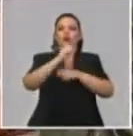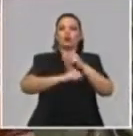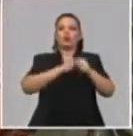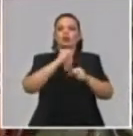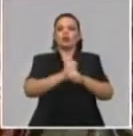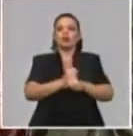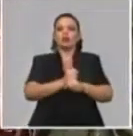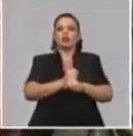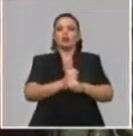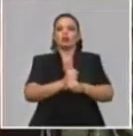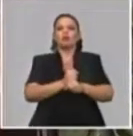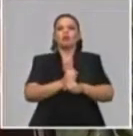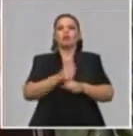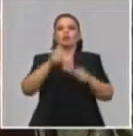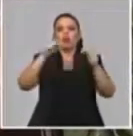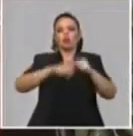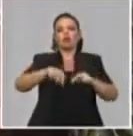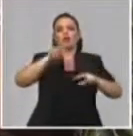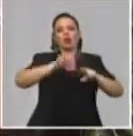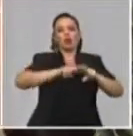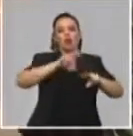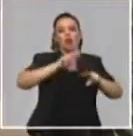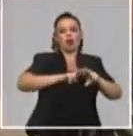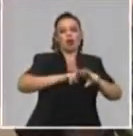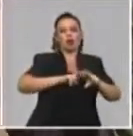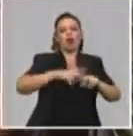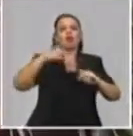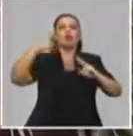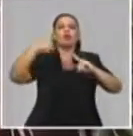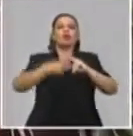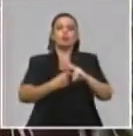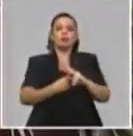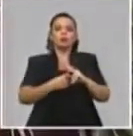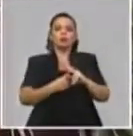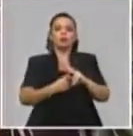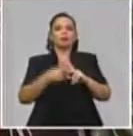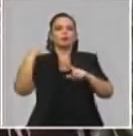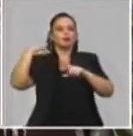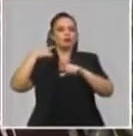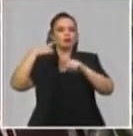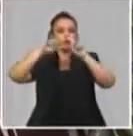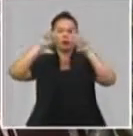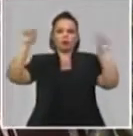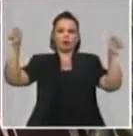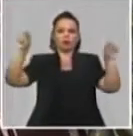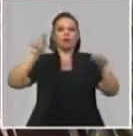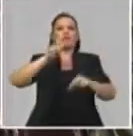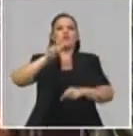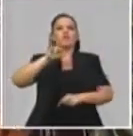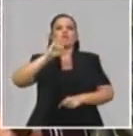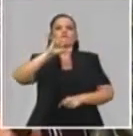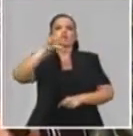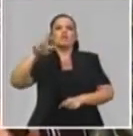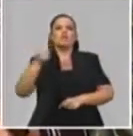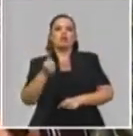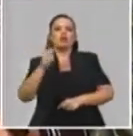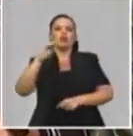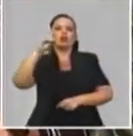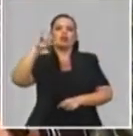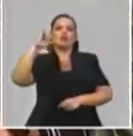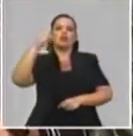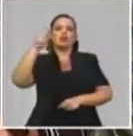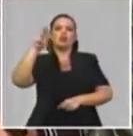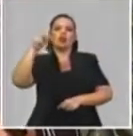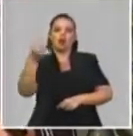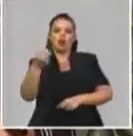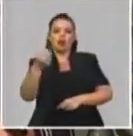proyección de crecimiento acá en La Habana y, por supuesto, para el resto del país. En Villadiana comenzamos una experiencia que